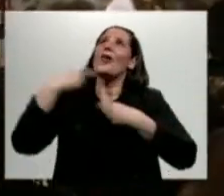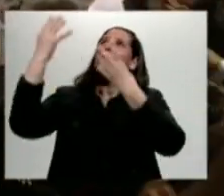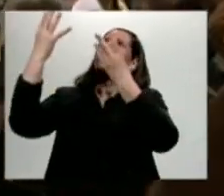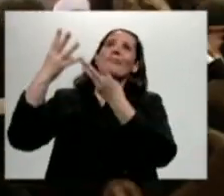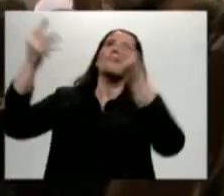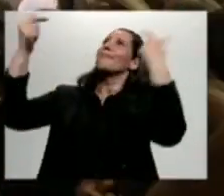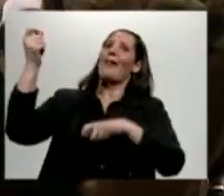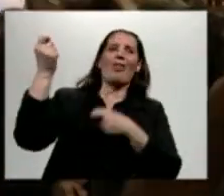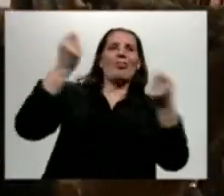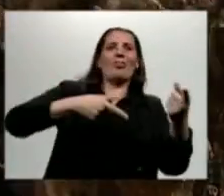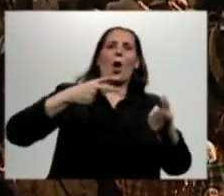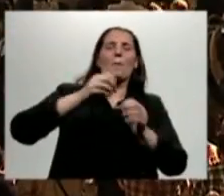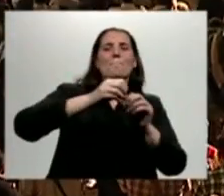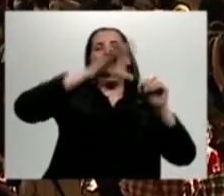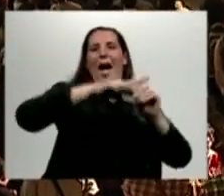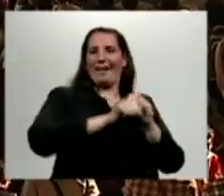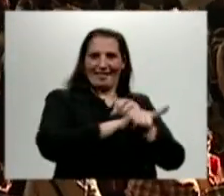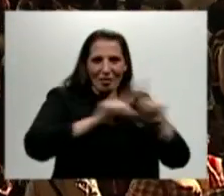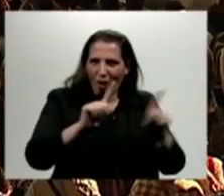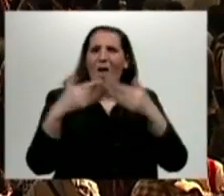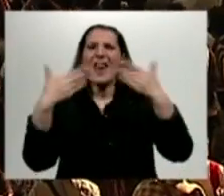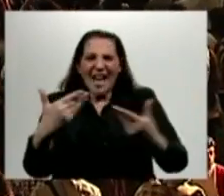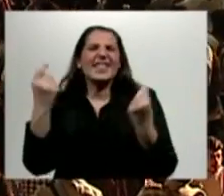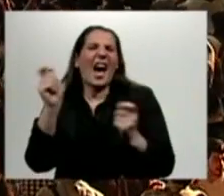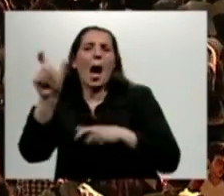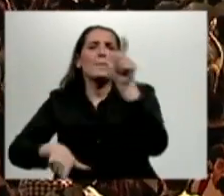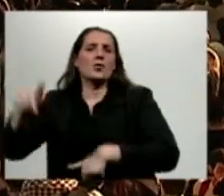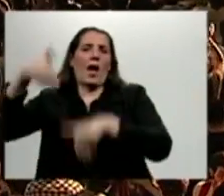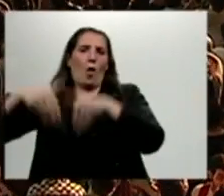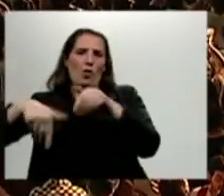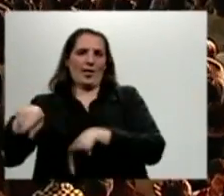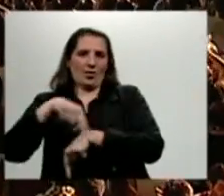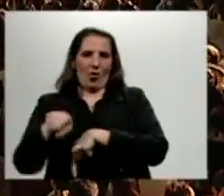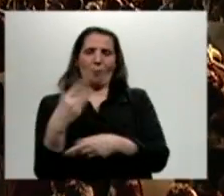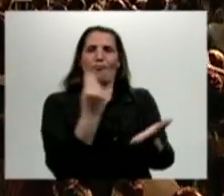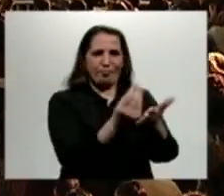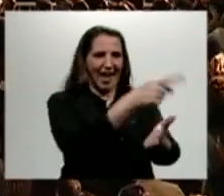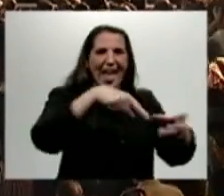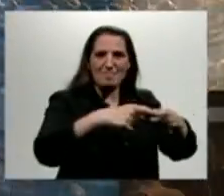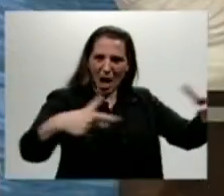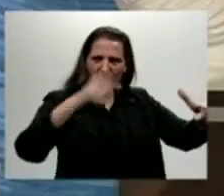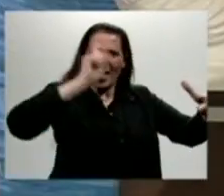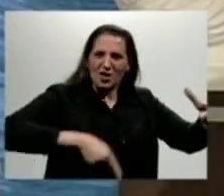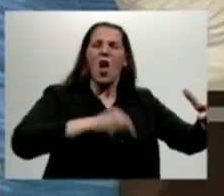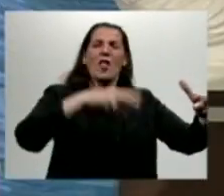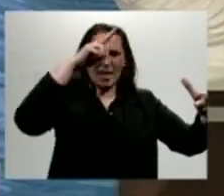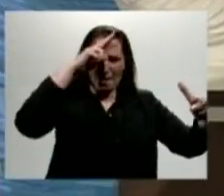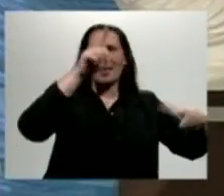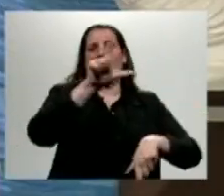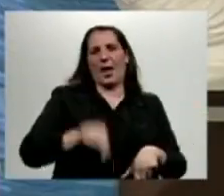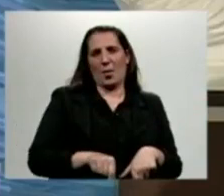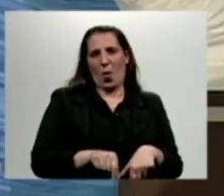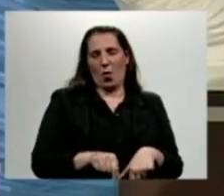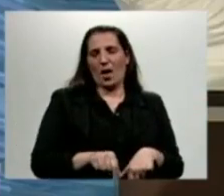sino por obra del voto popular, yo creo que también eso es respetar y eso es dar institucionalidad a la República. No se puede